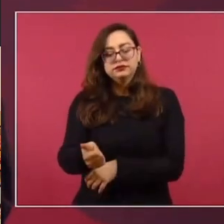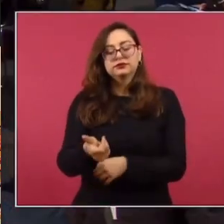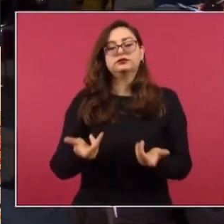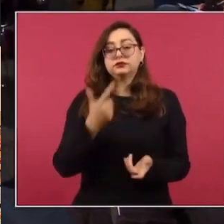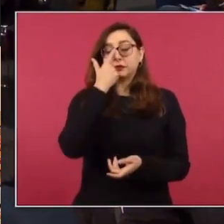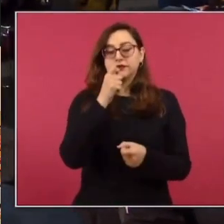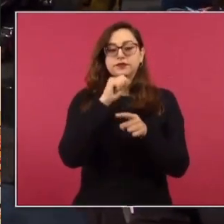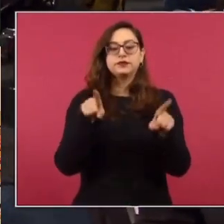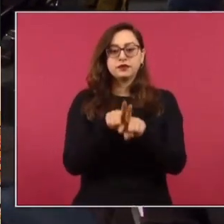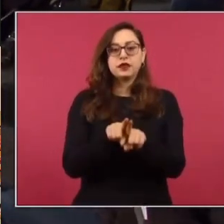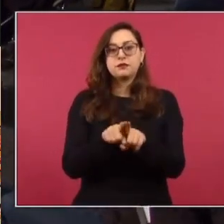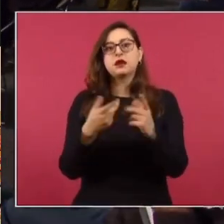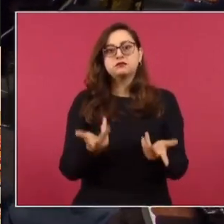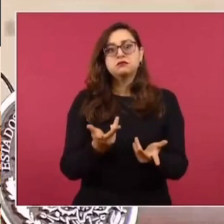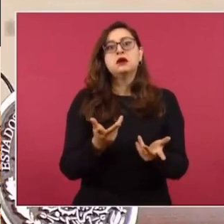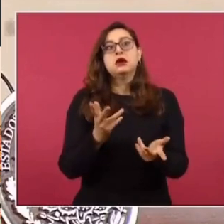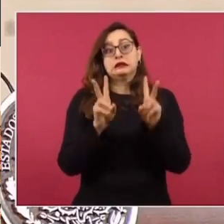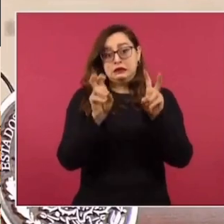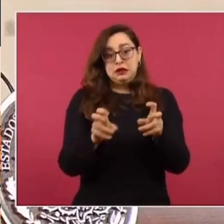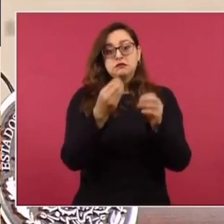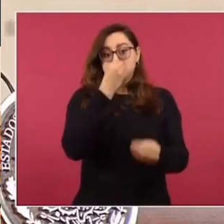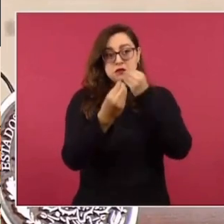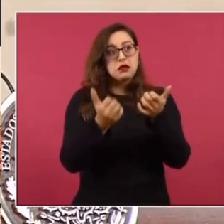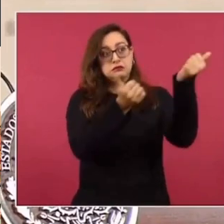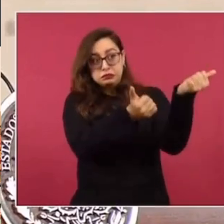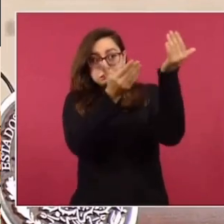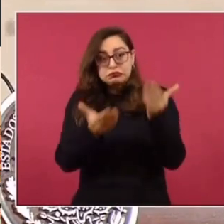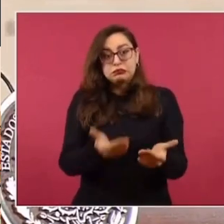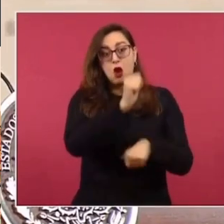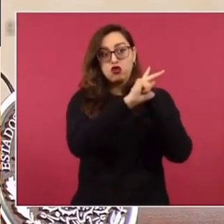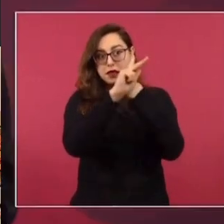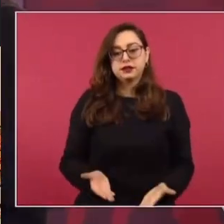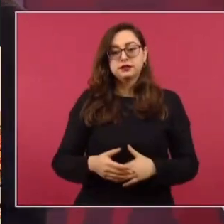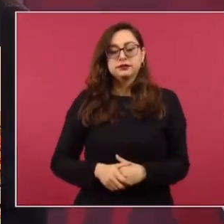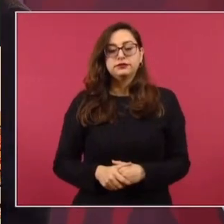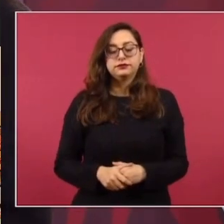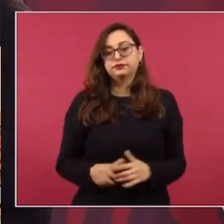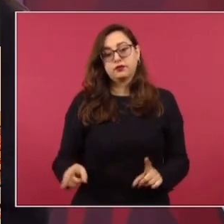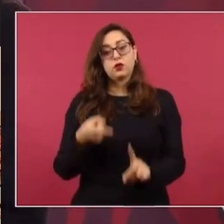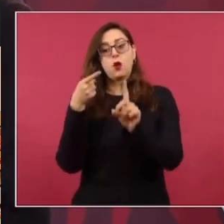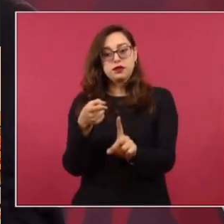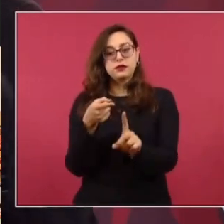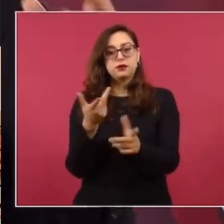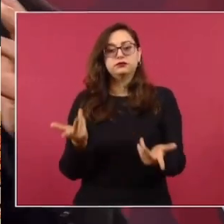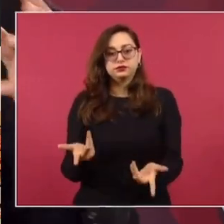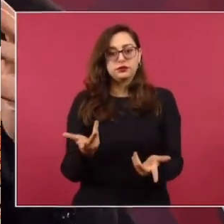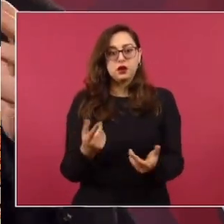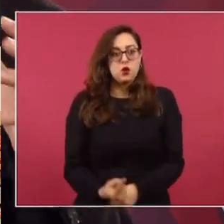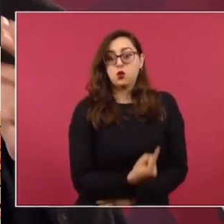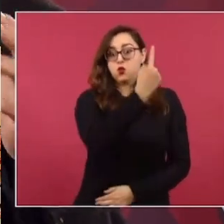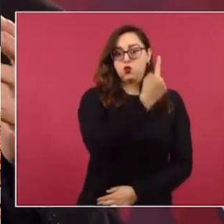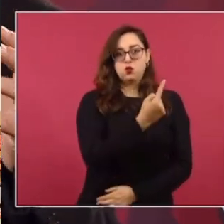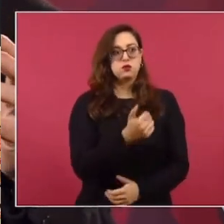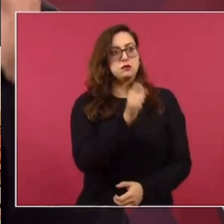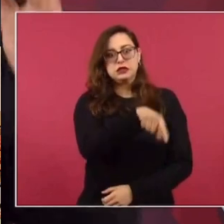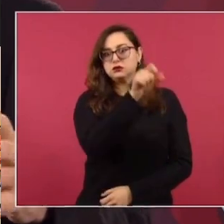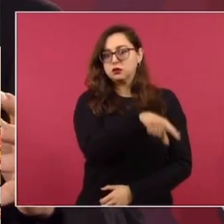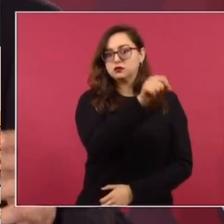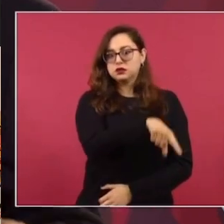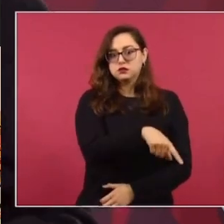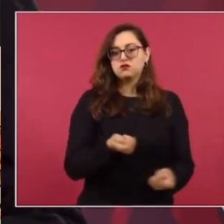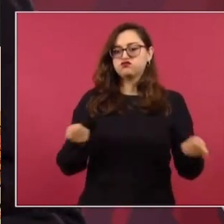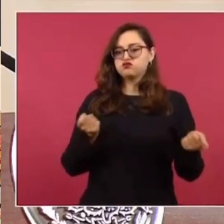medidas para quitar aranceles y poder importar alimentos. Con el propósito de que no haya monopolios que